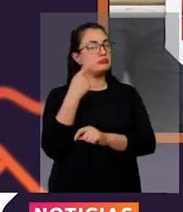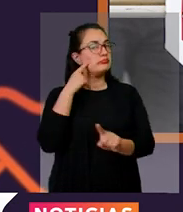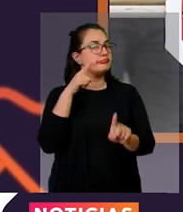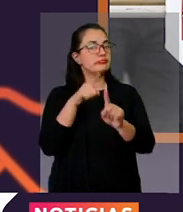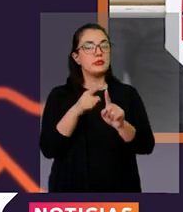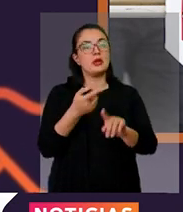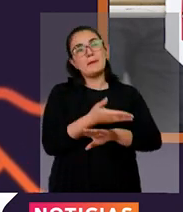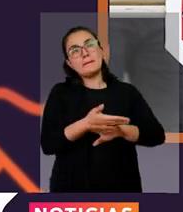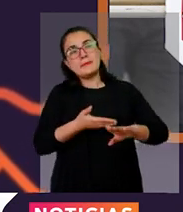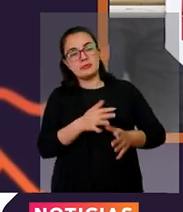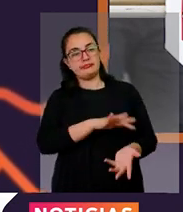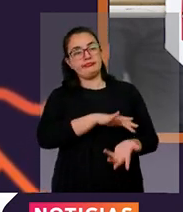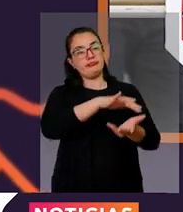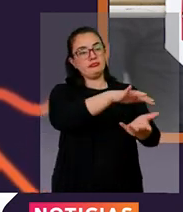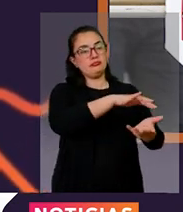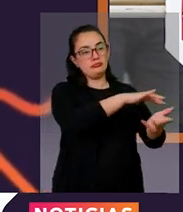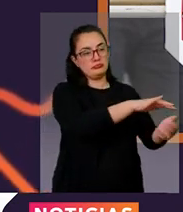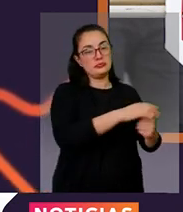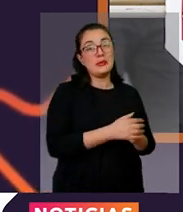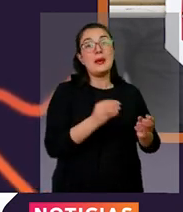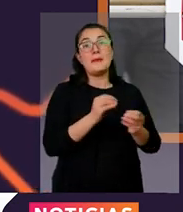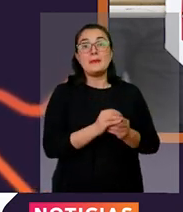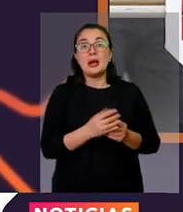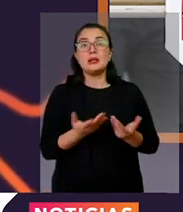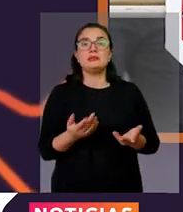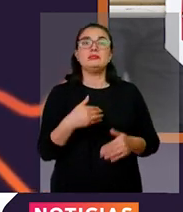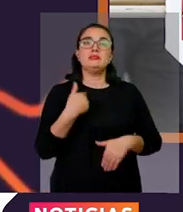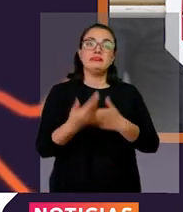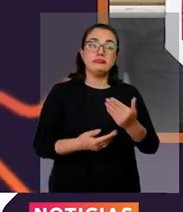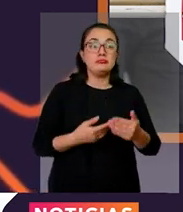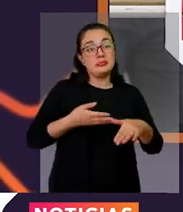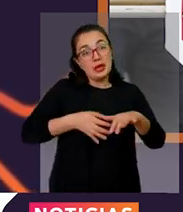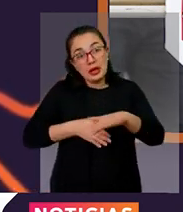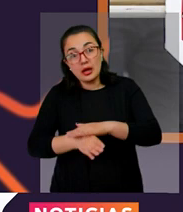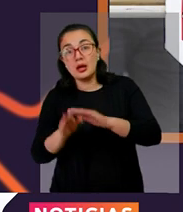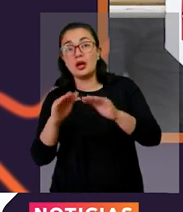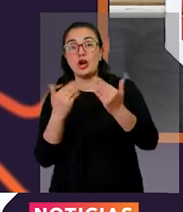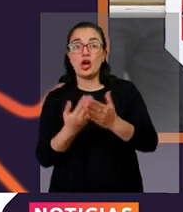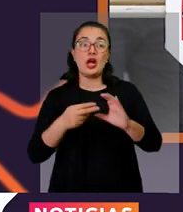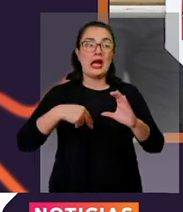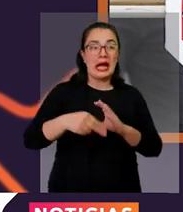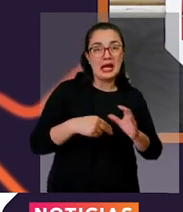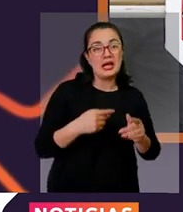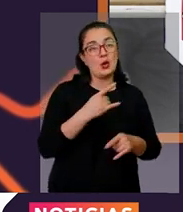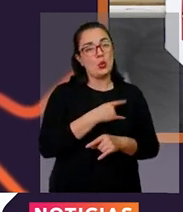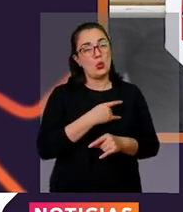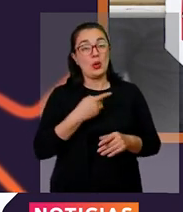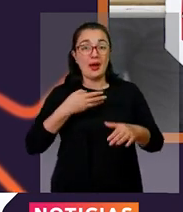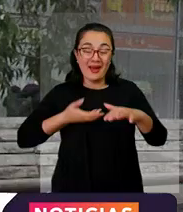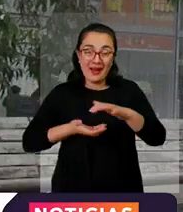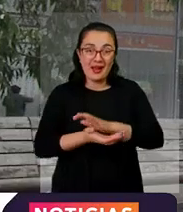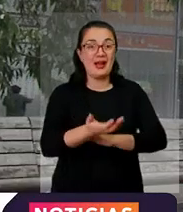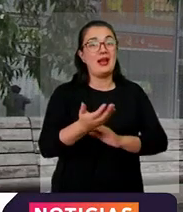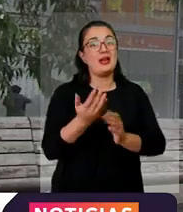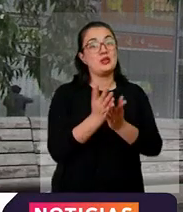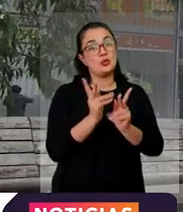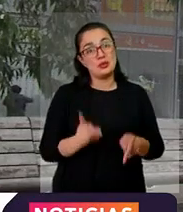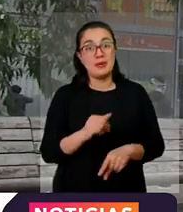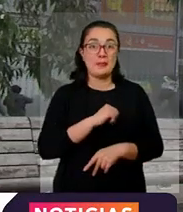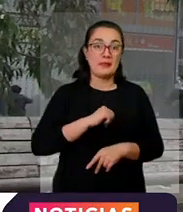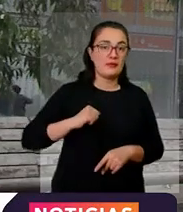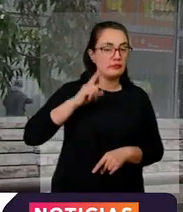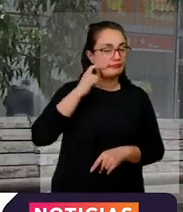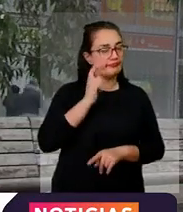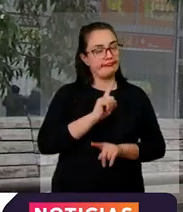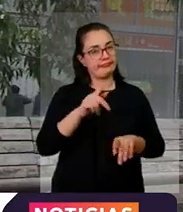el retorno gradual, progresivo y seguro a los jardines, colegios y universidades, tanto públicos como privados. El próximo lunes 3 de